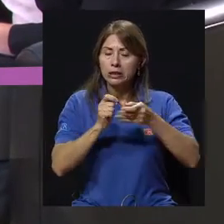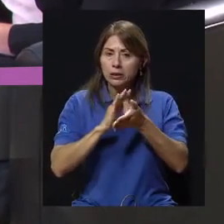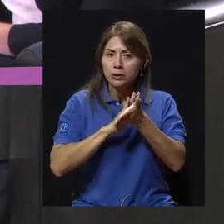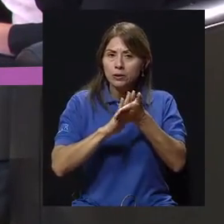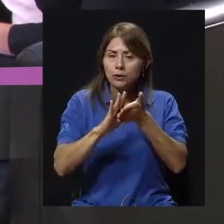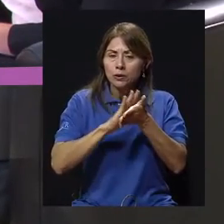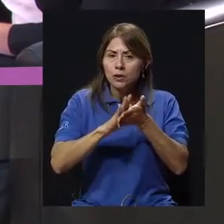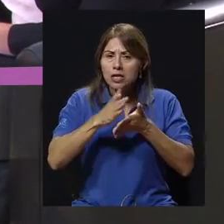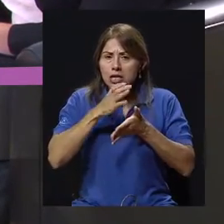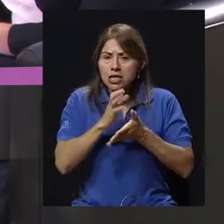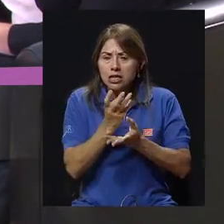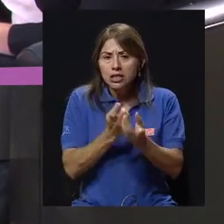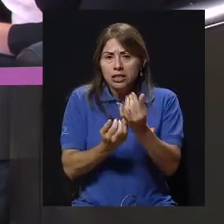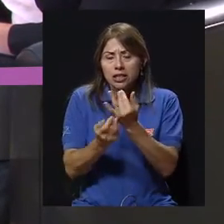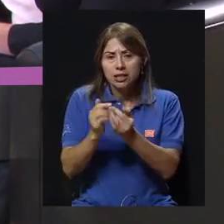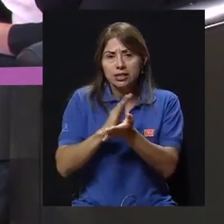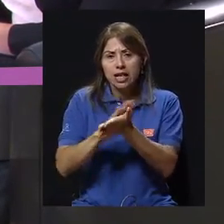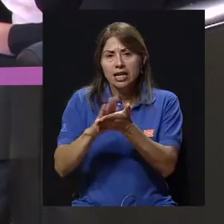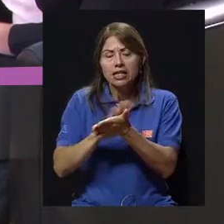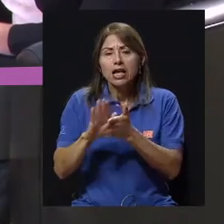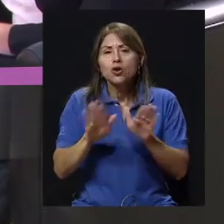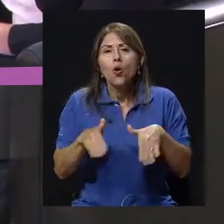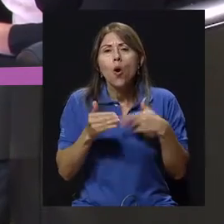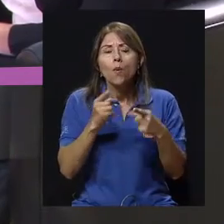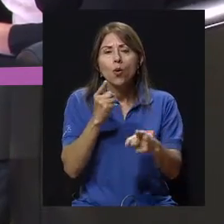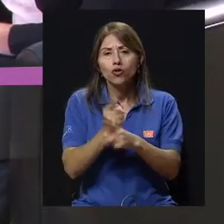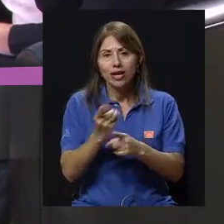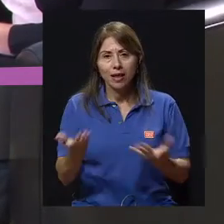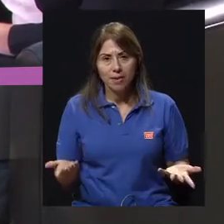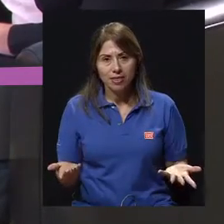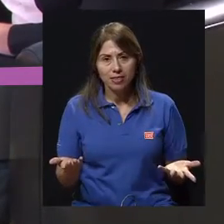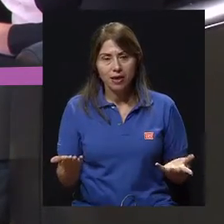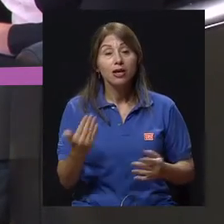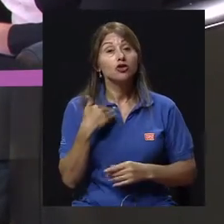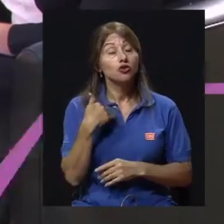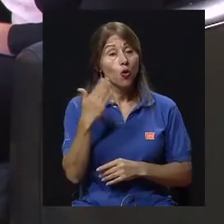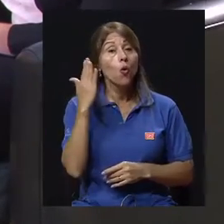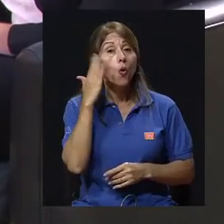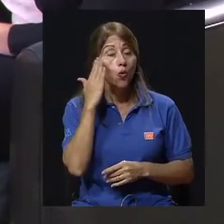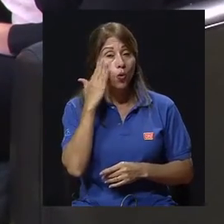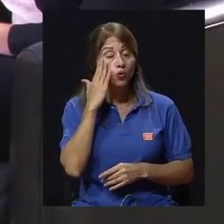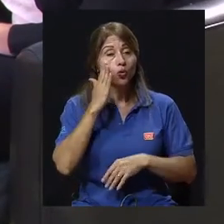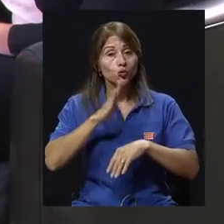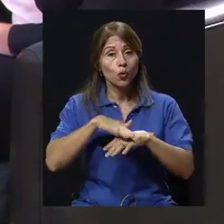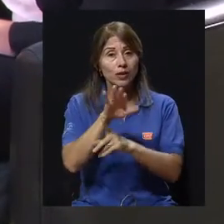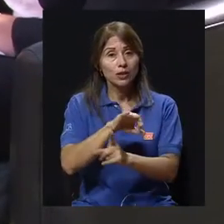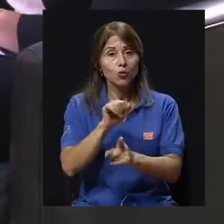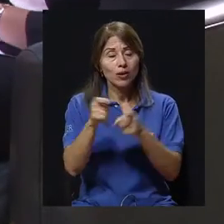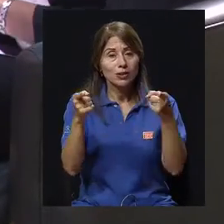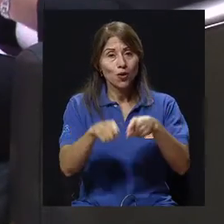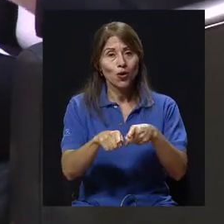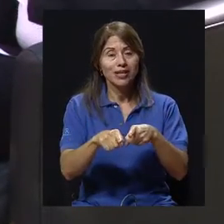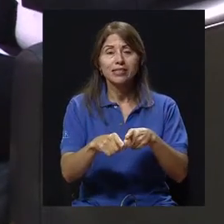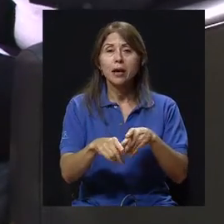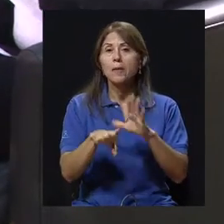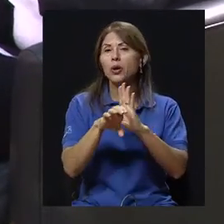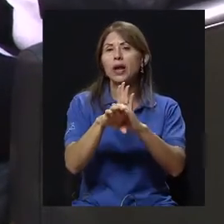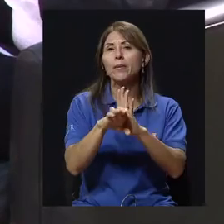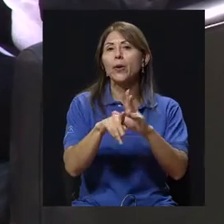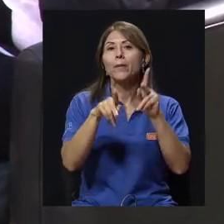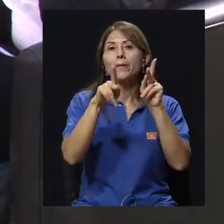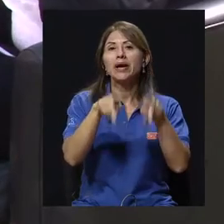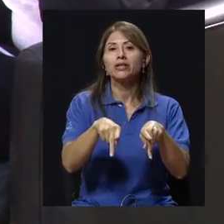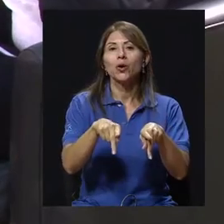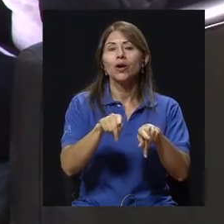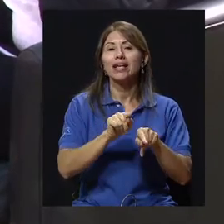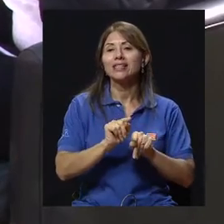procesos de esterilización, cómo debe ser correctamente. Hay, y conozco situaciones, por ejemplo, de personas que van a medicina